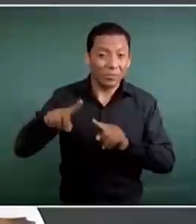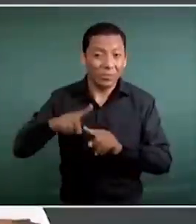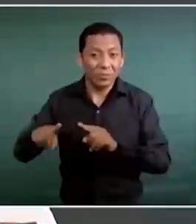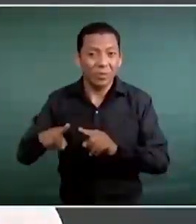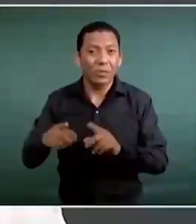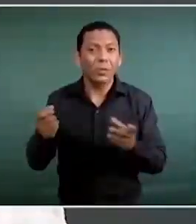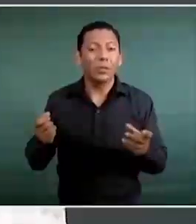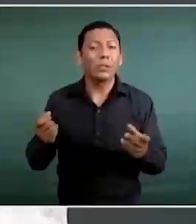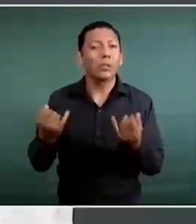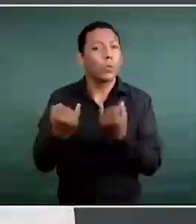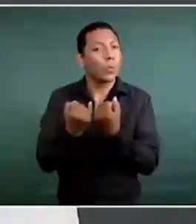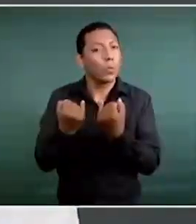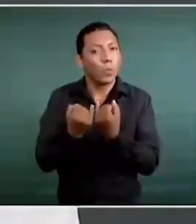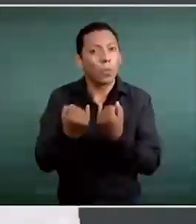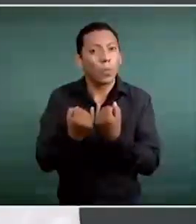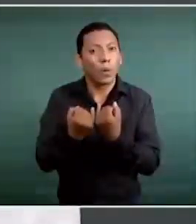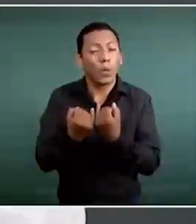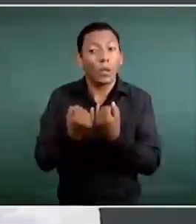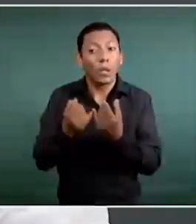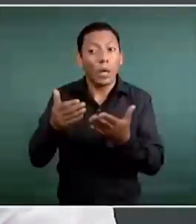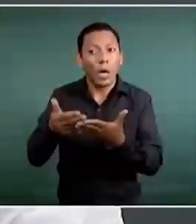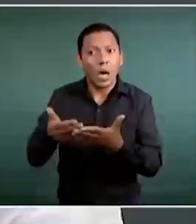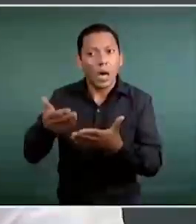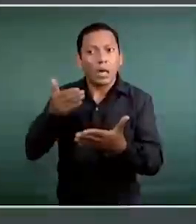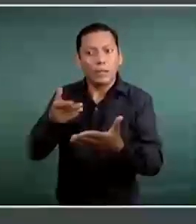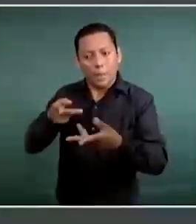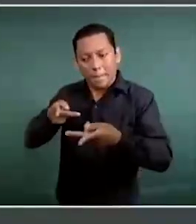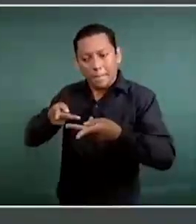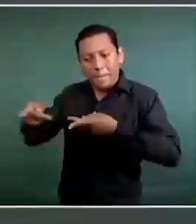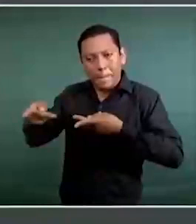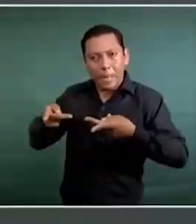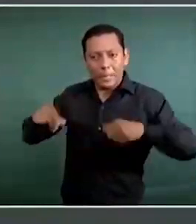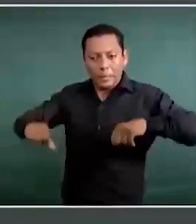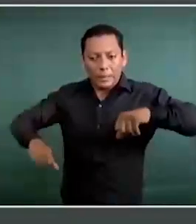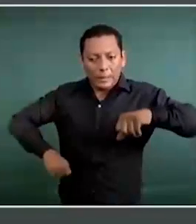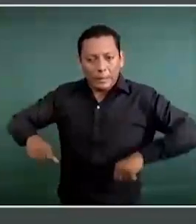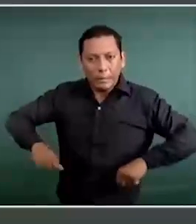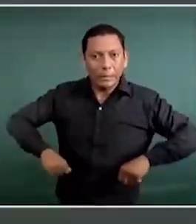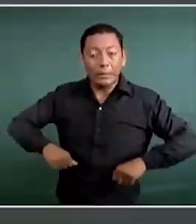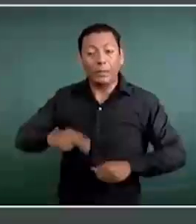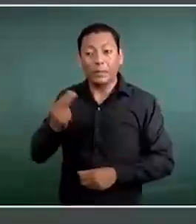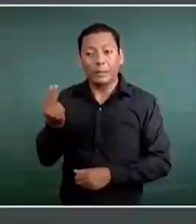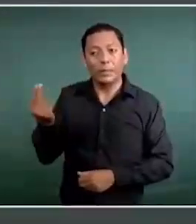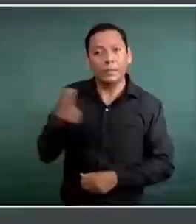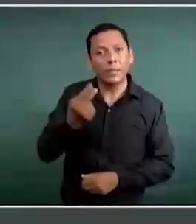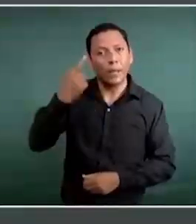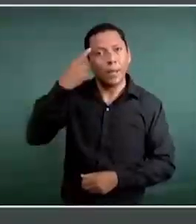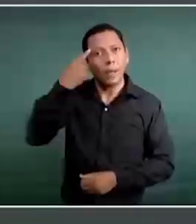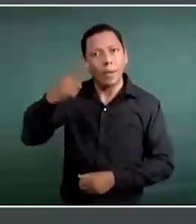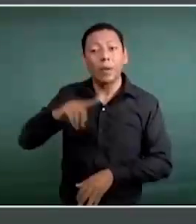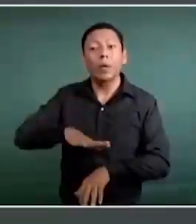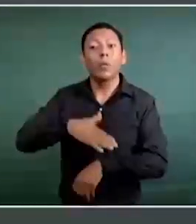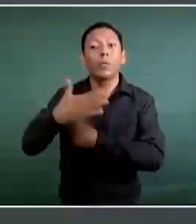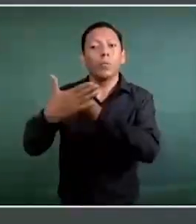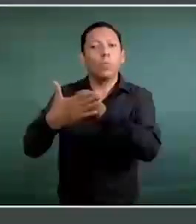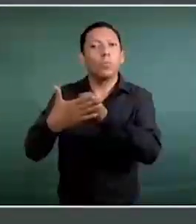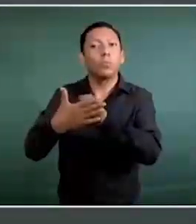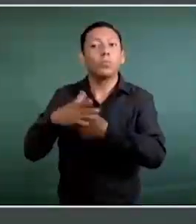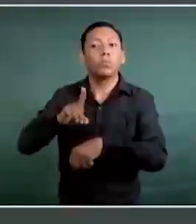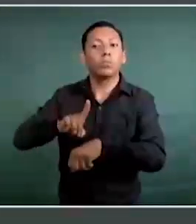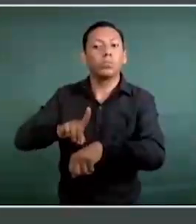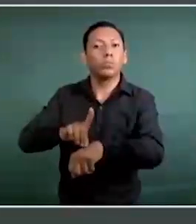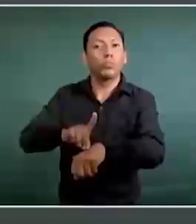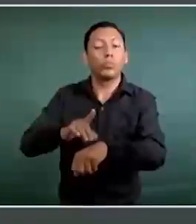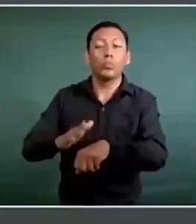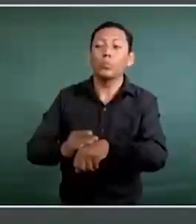prevenir y preparar aquellas acciones que serían necesarias para los próximos días, ya que las